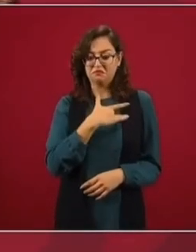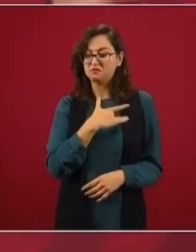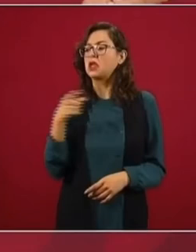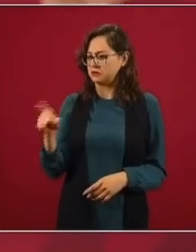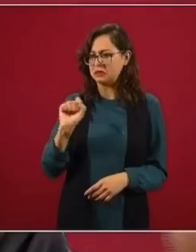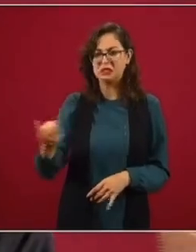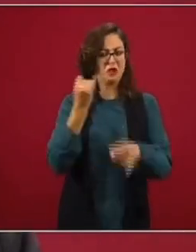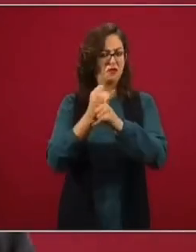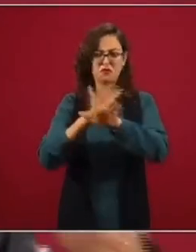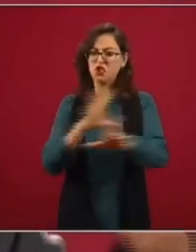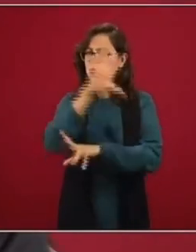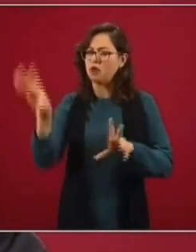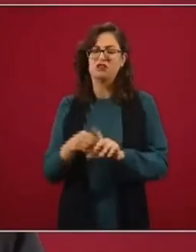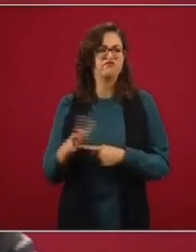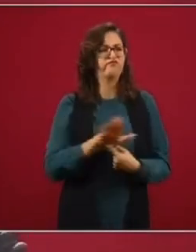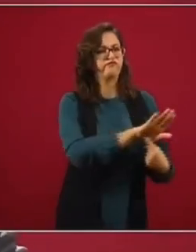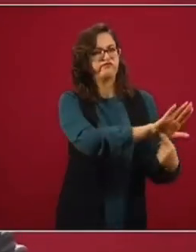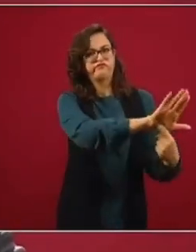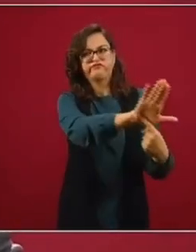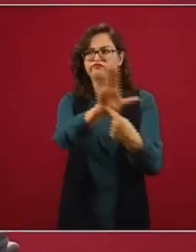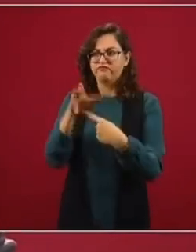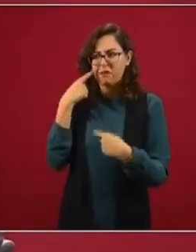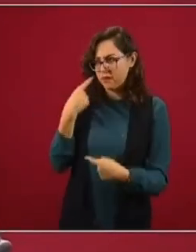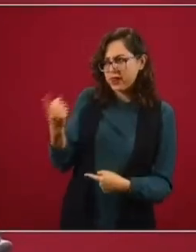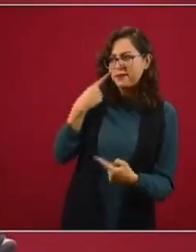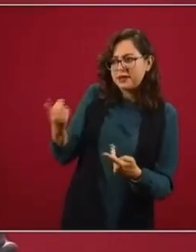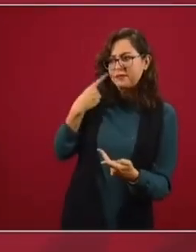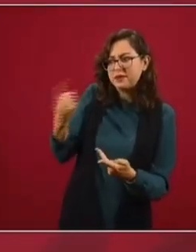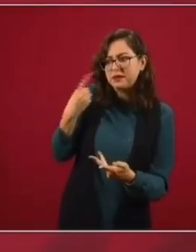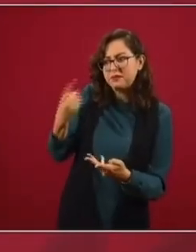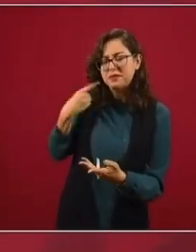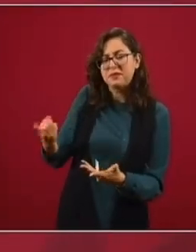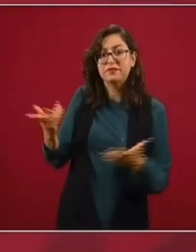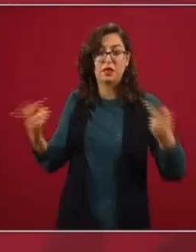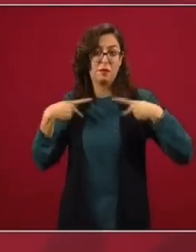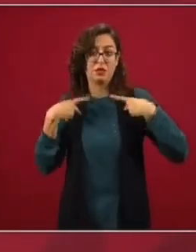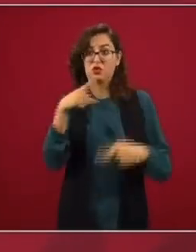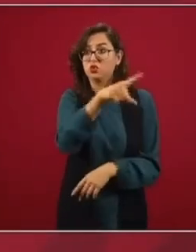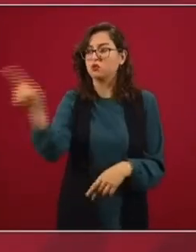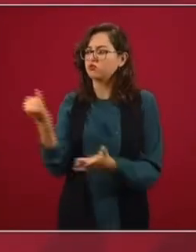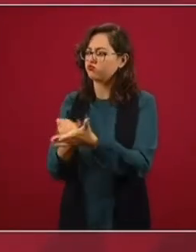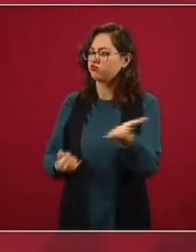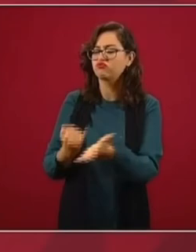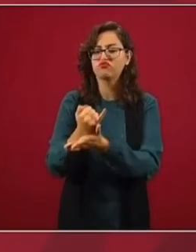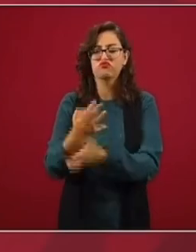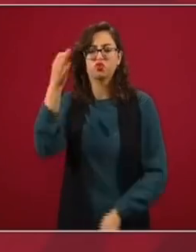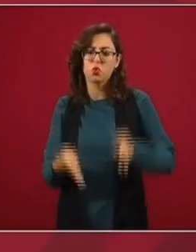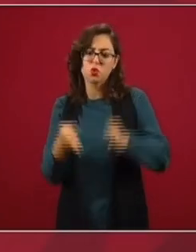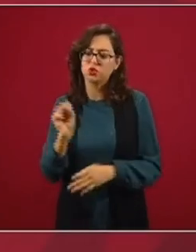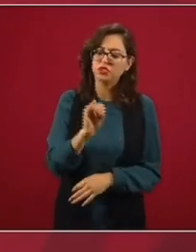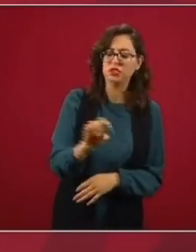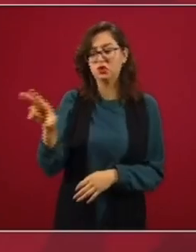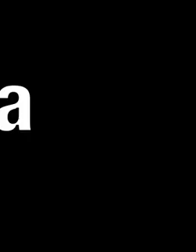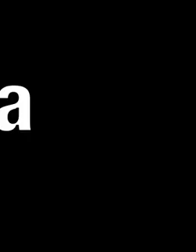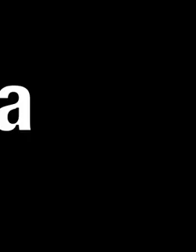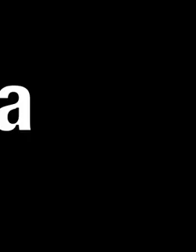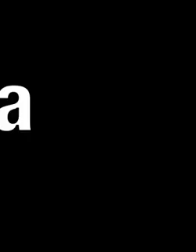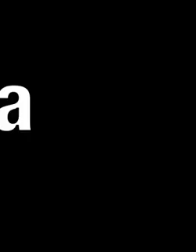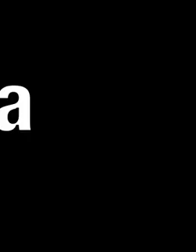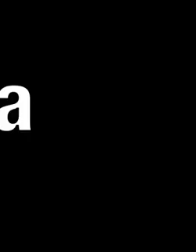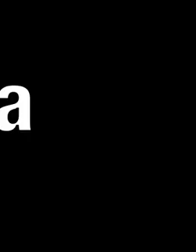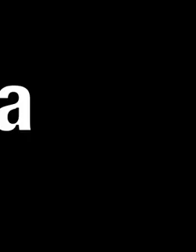todo, que la gente sepa qué sucedió, y que la gente decida si se juzga a los expresidentes.